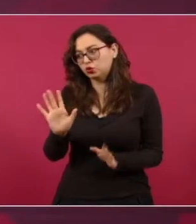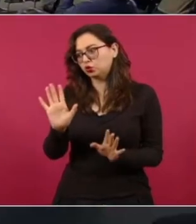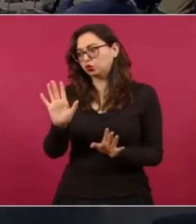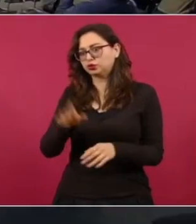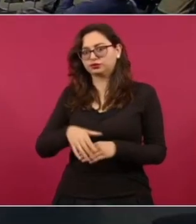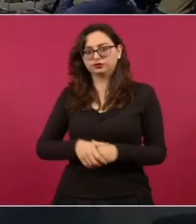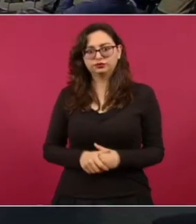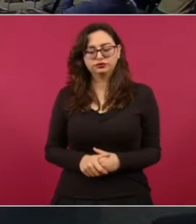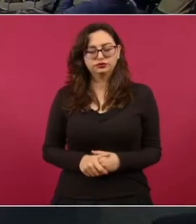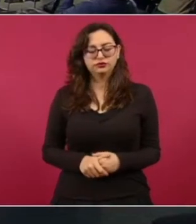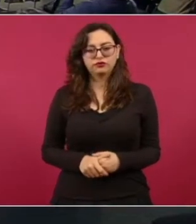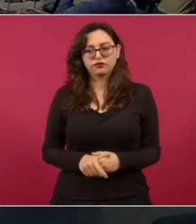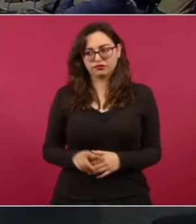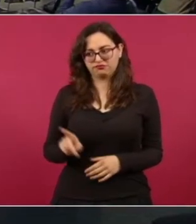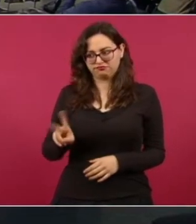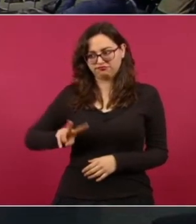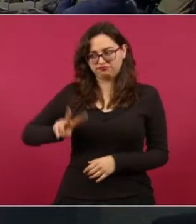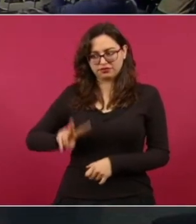Pero miren,